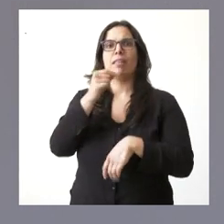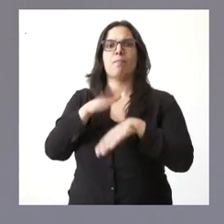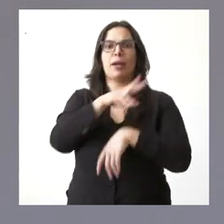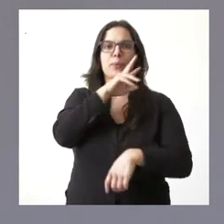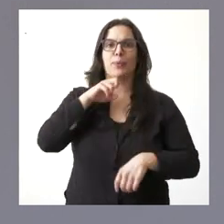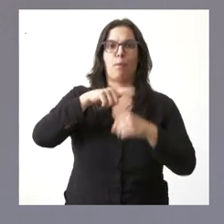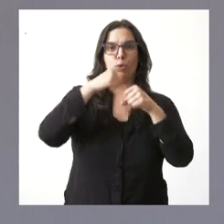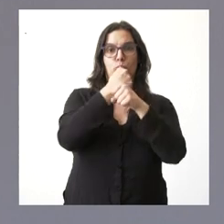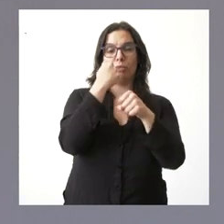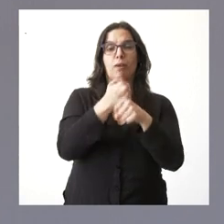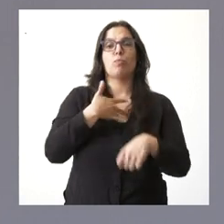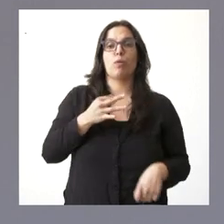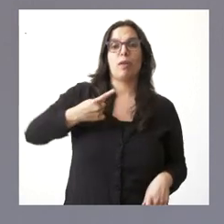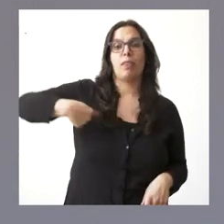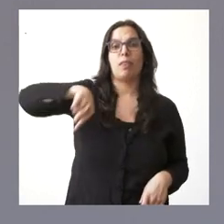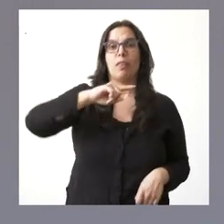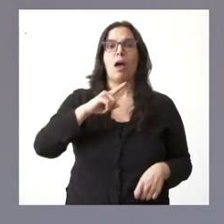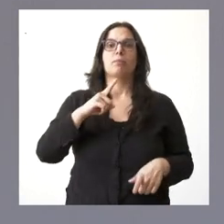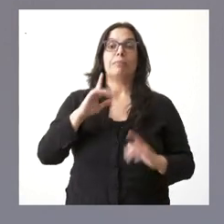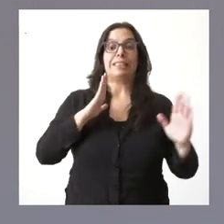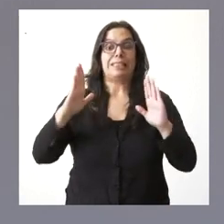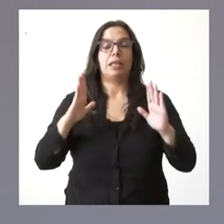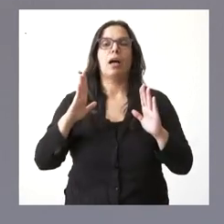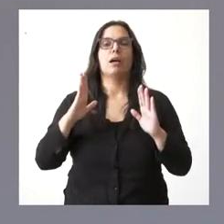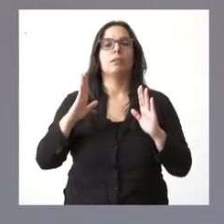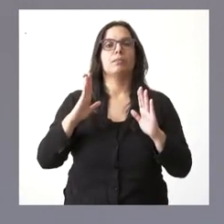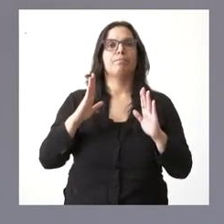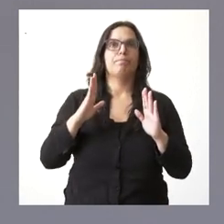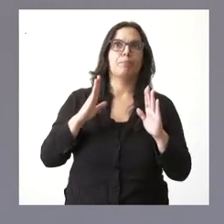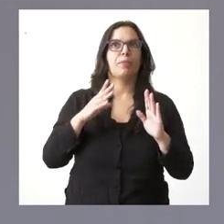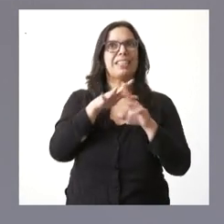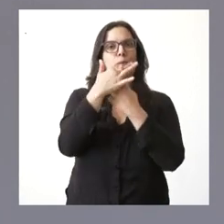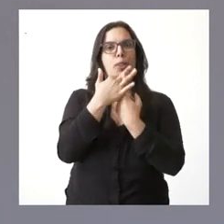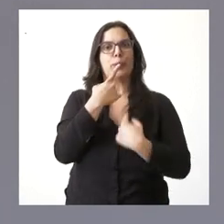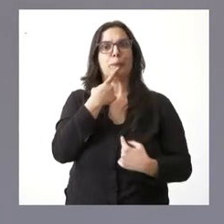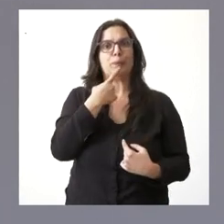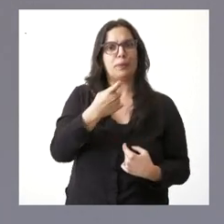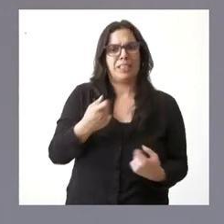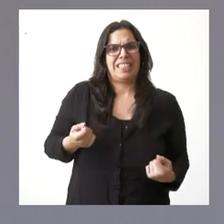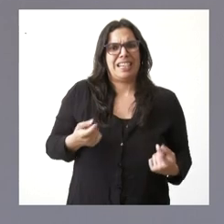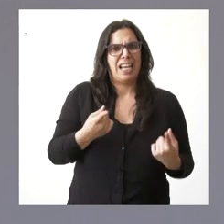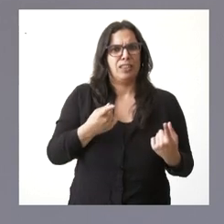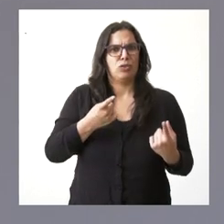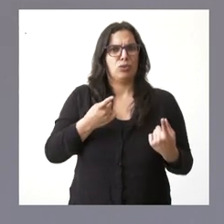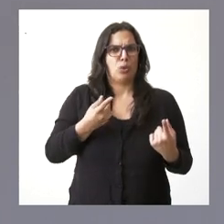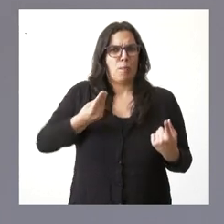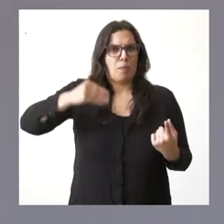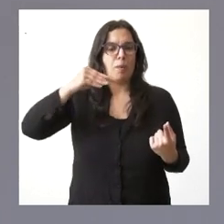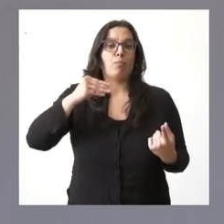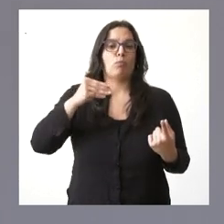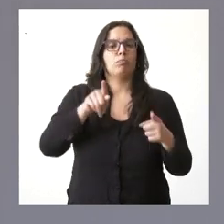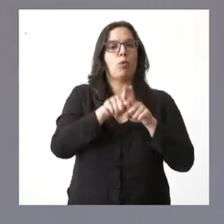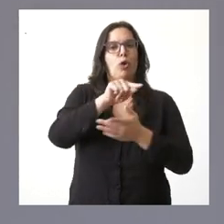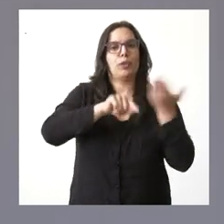trabajo y, por tanto, puedan pasar este problema de situación de altos costes manteniendo el nivel de